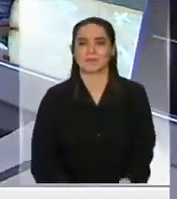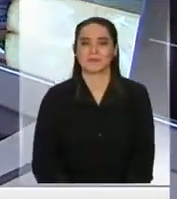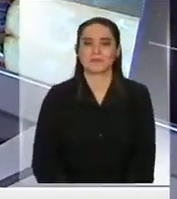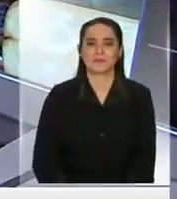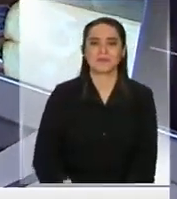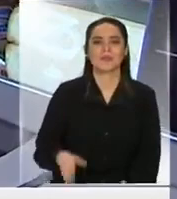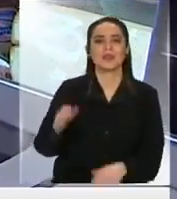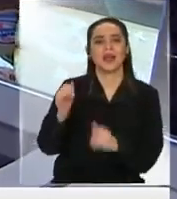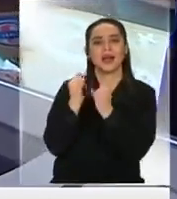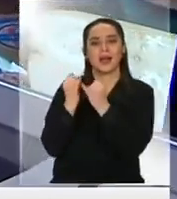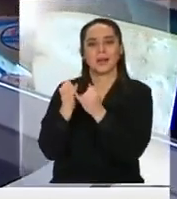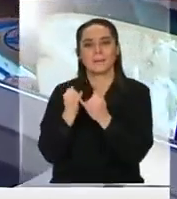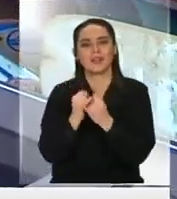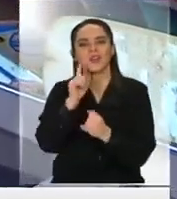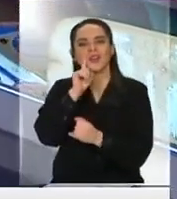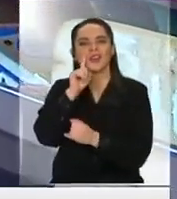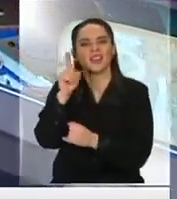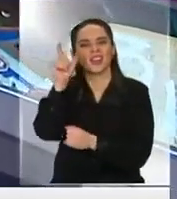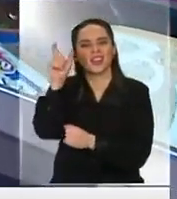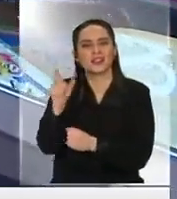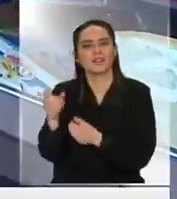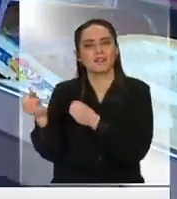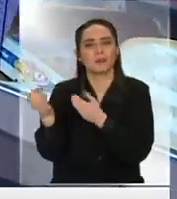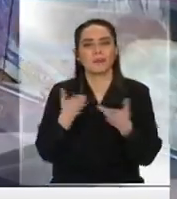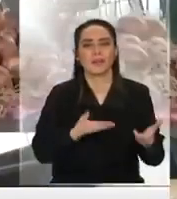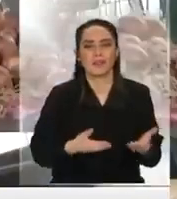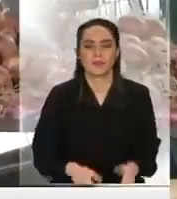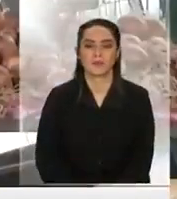Casanova amigo mío ¿con quién está? bienvenido un gusto